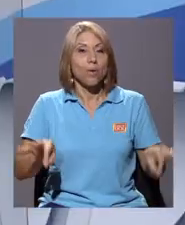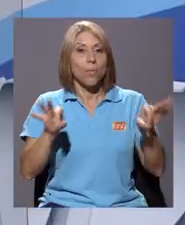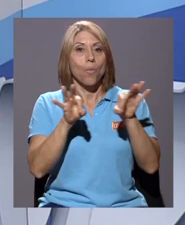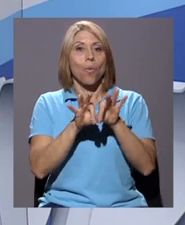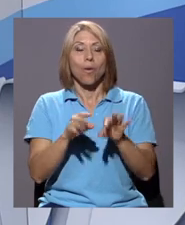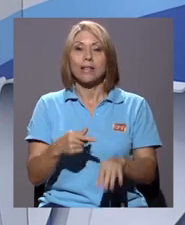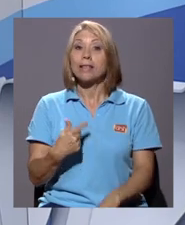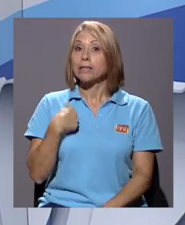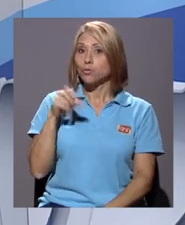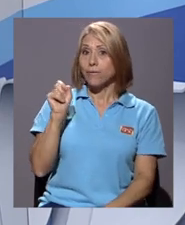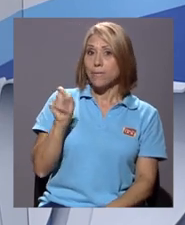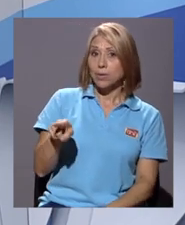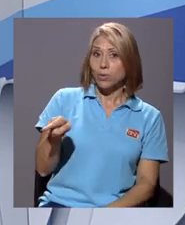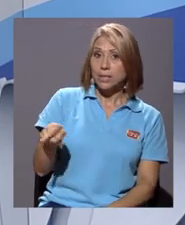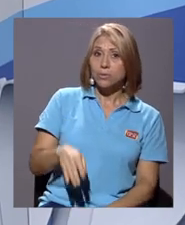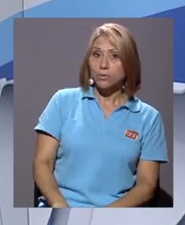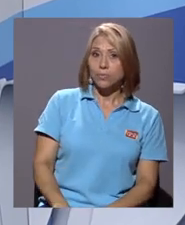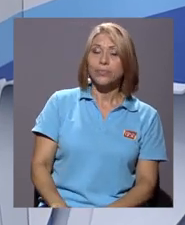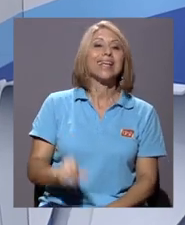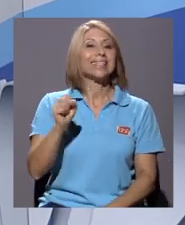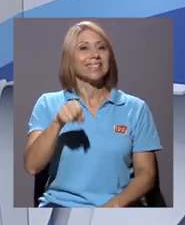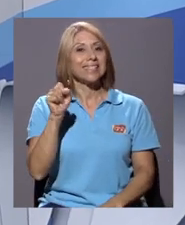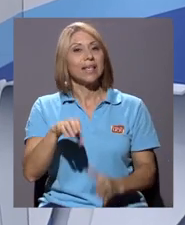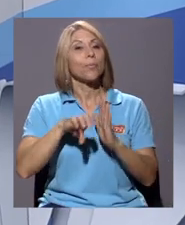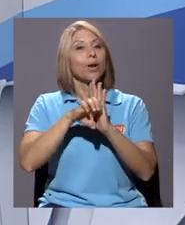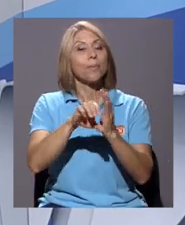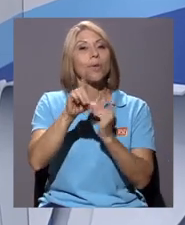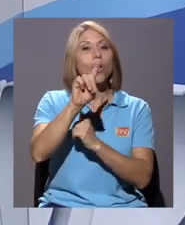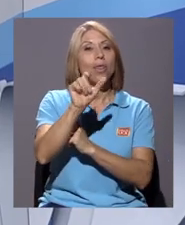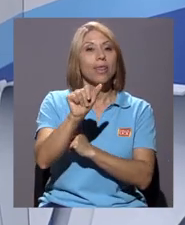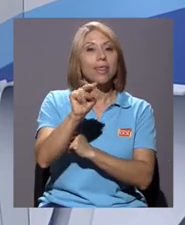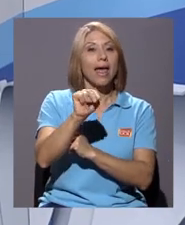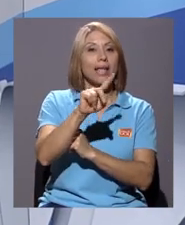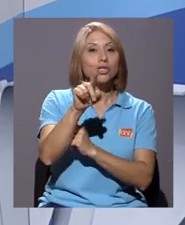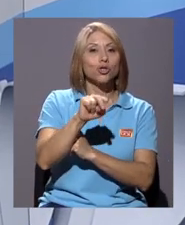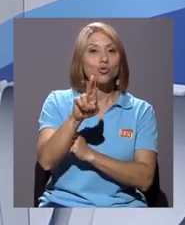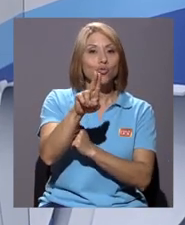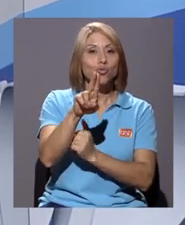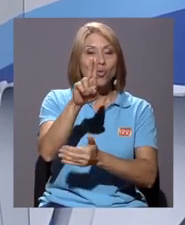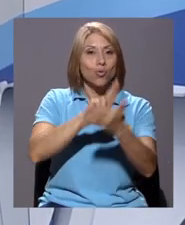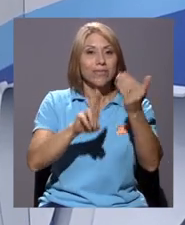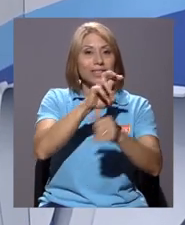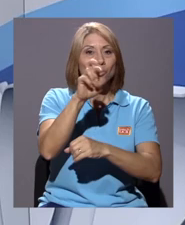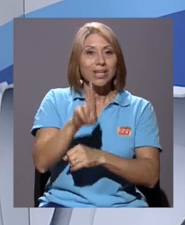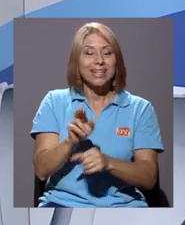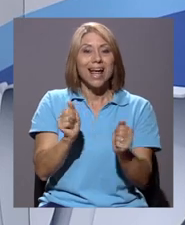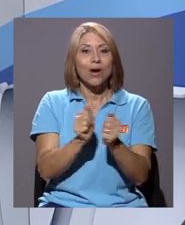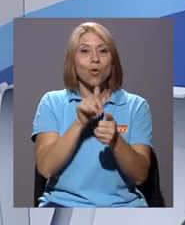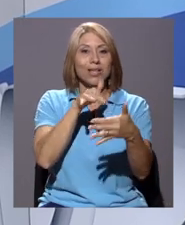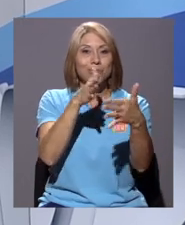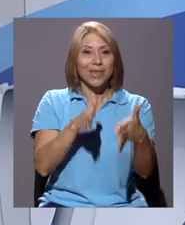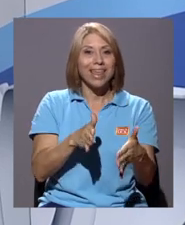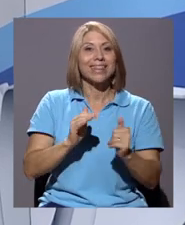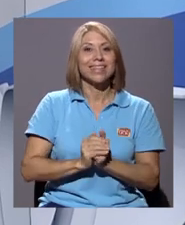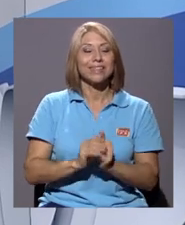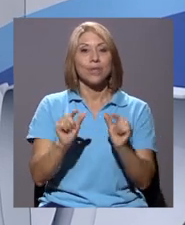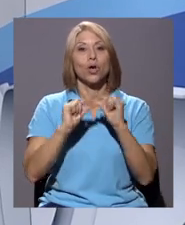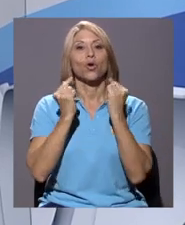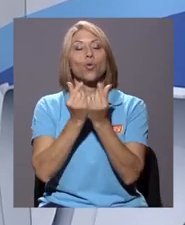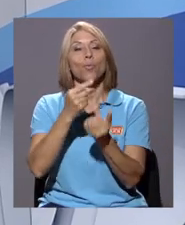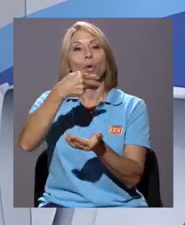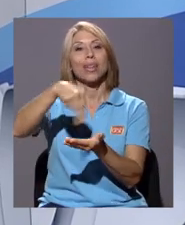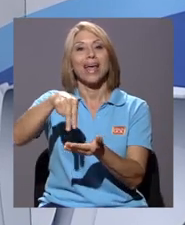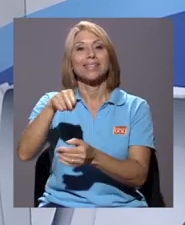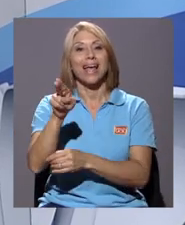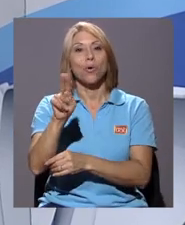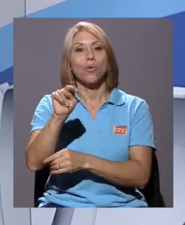preguntar. Sí, tenemos grupos estudiantiles como Danzu, que es de la Universidad de Costa Rica con estudiantes, el grupo Danza 1 Joven,